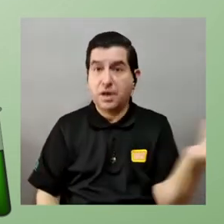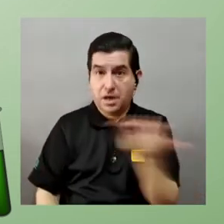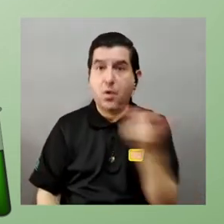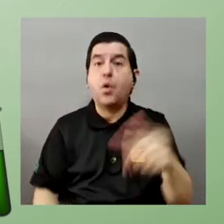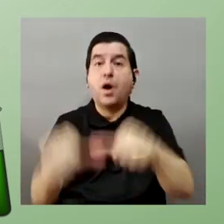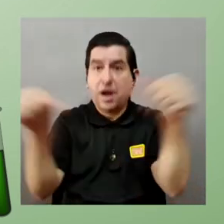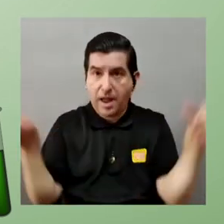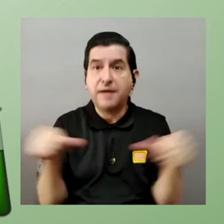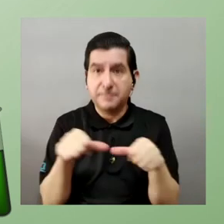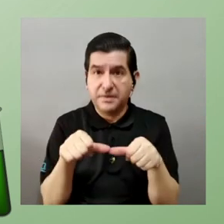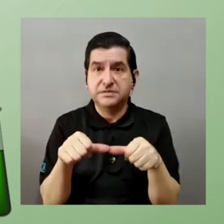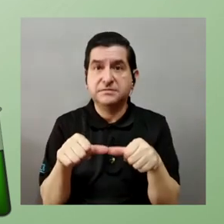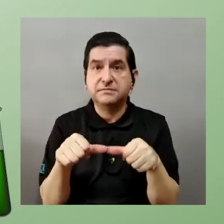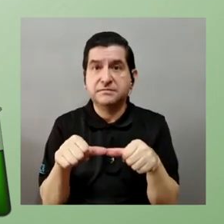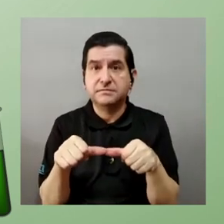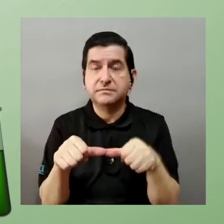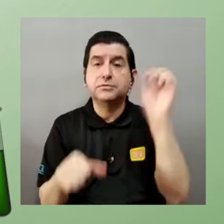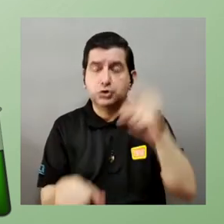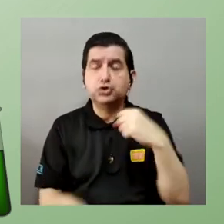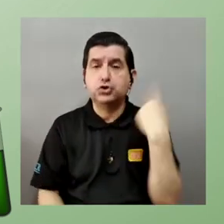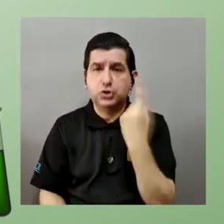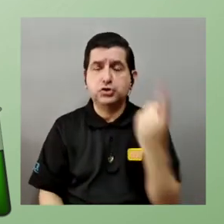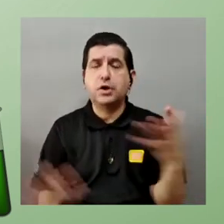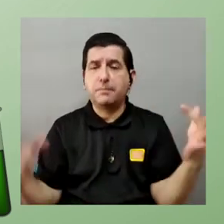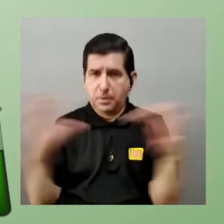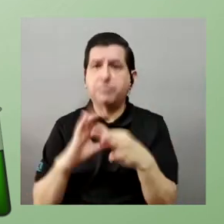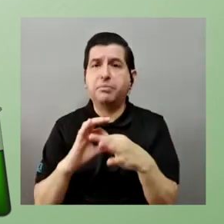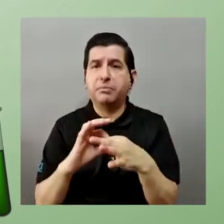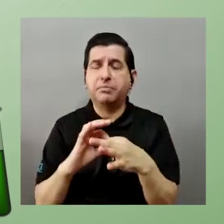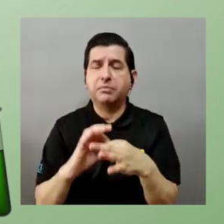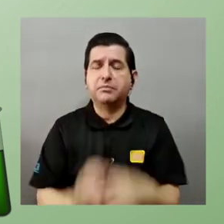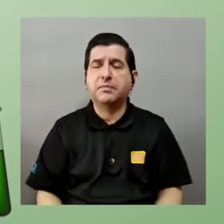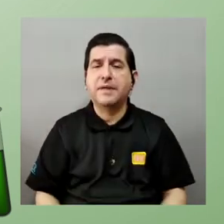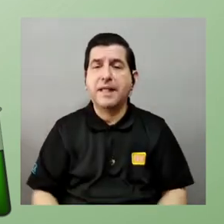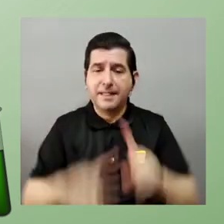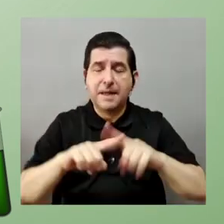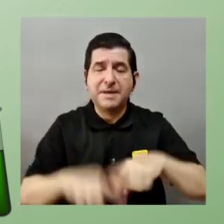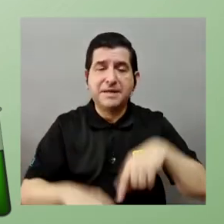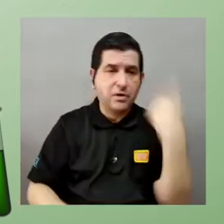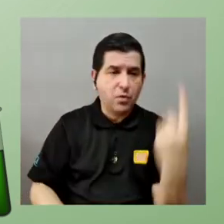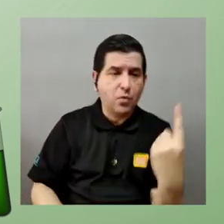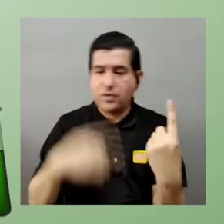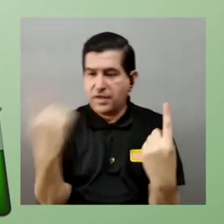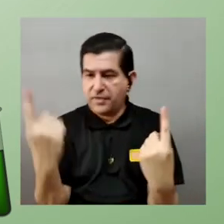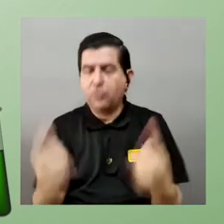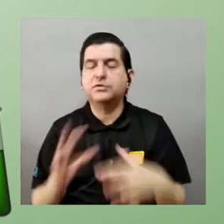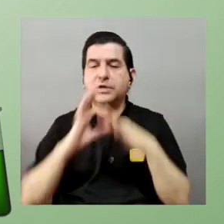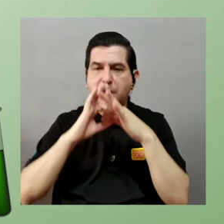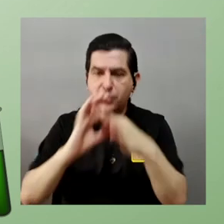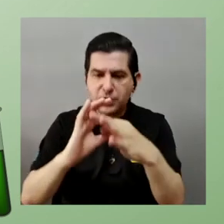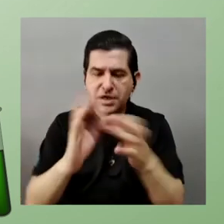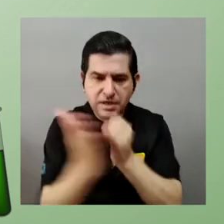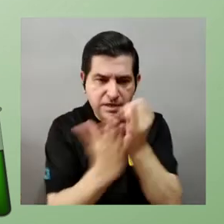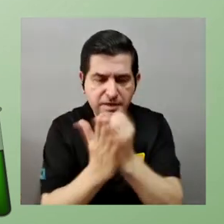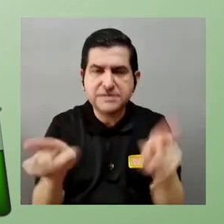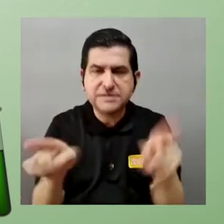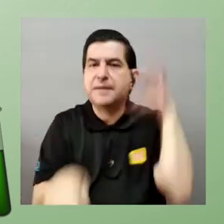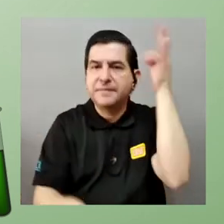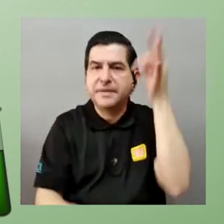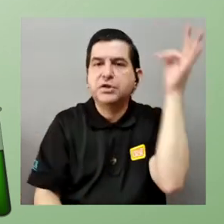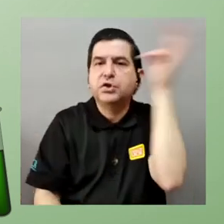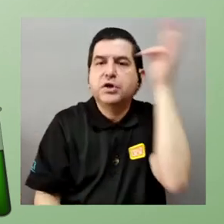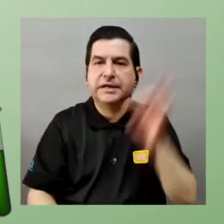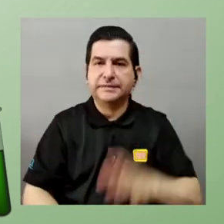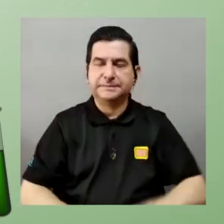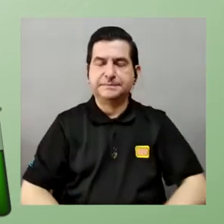sí creo que las dos áreas como tal siempre están muy mezcladas siempre siempre dependen una de la otra y van de la mano tanto en la investigación